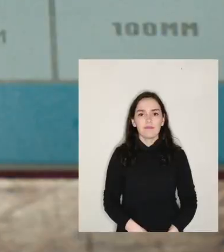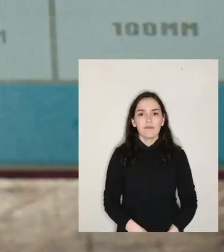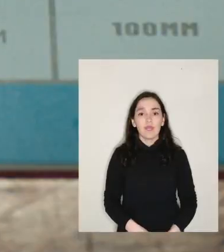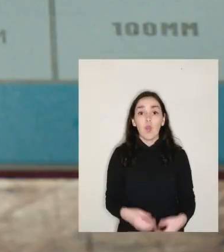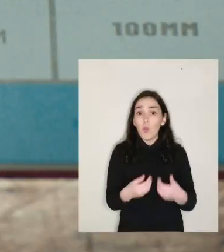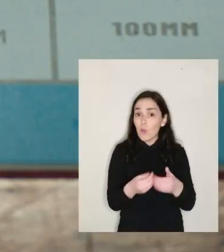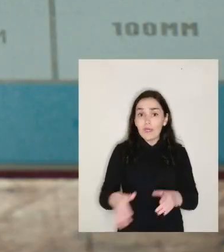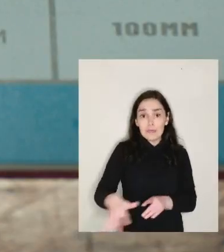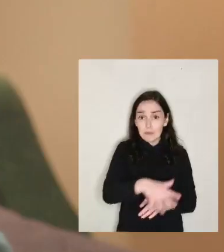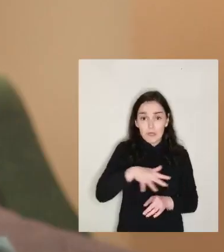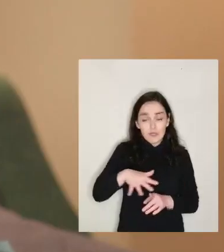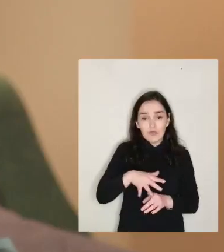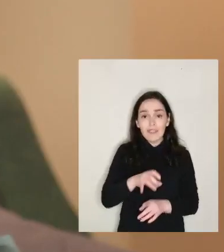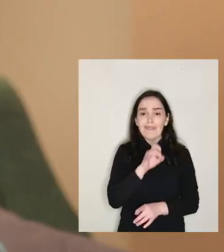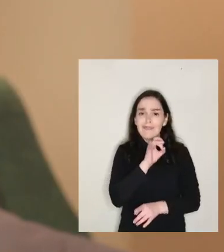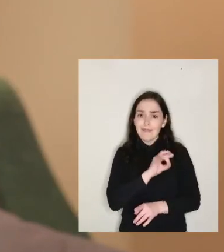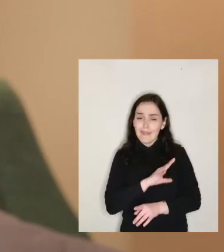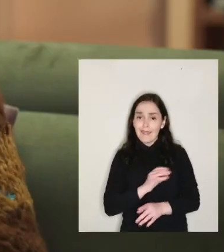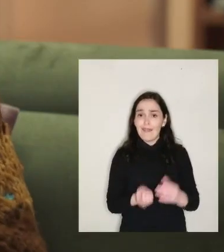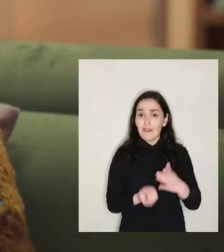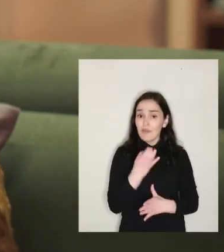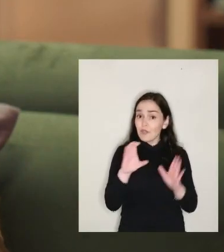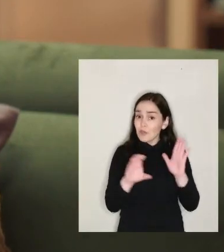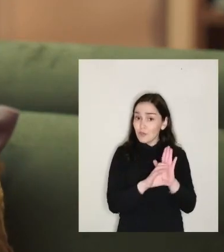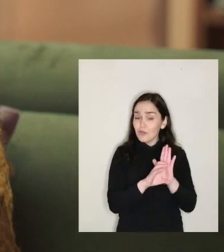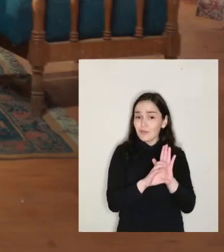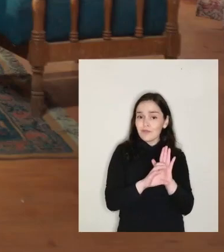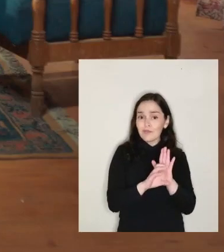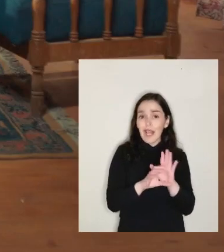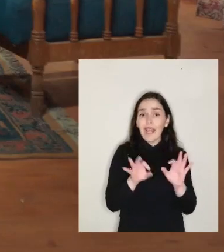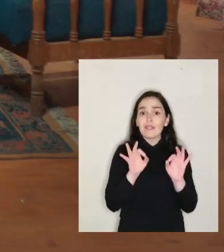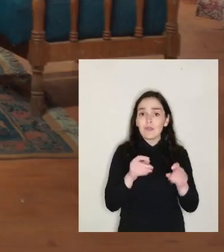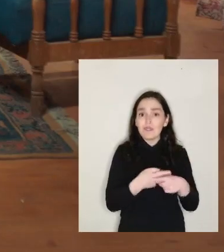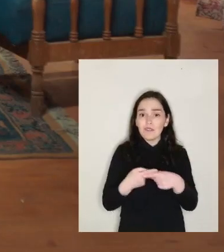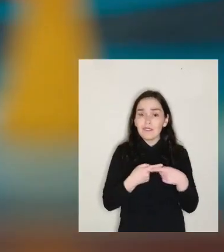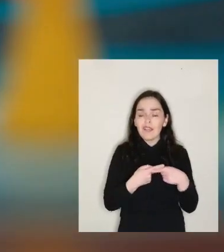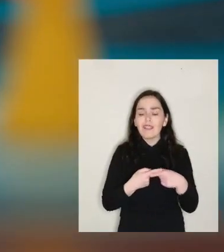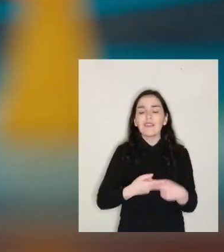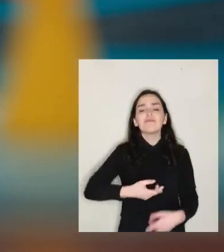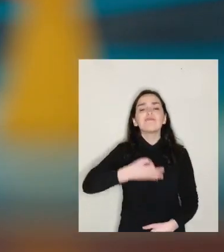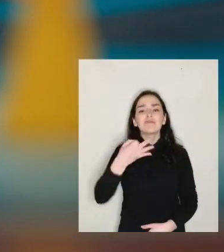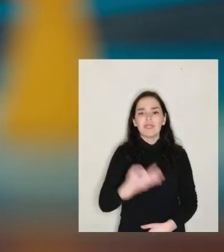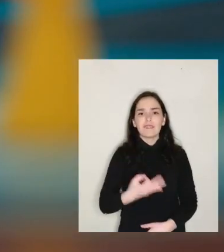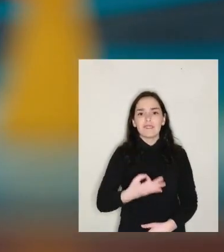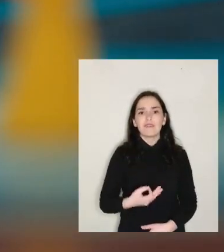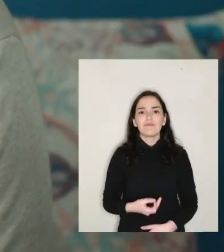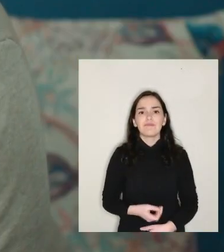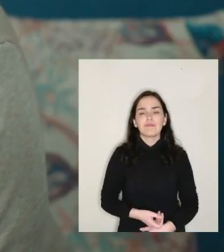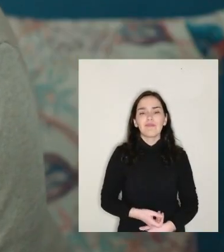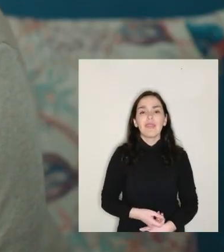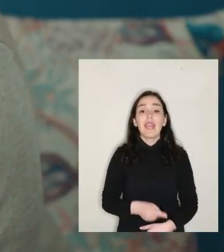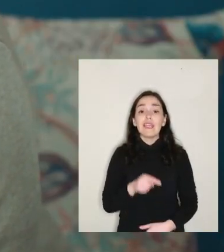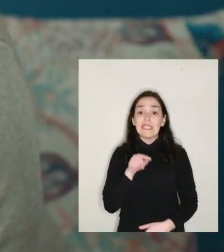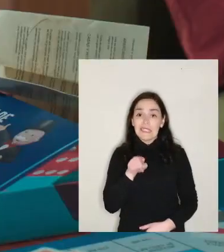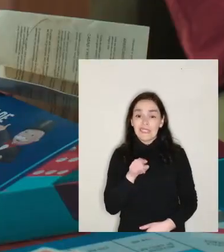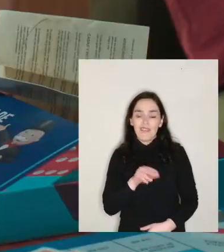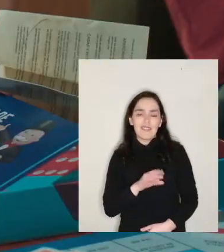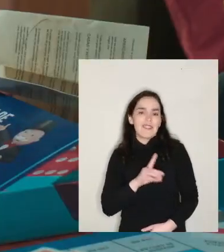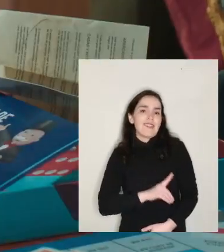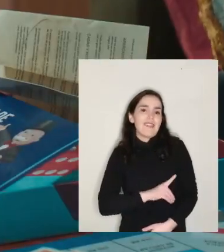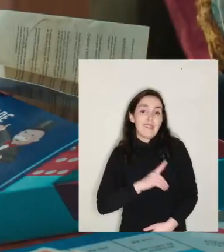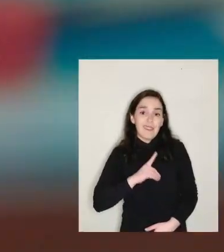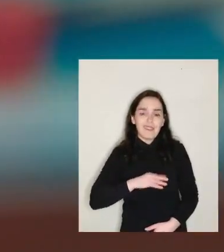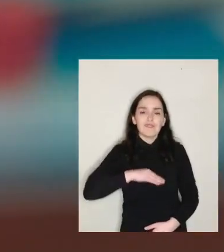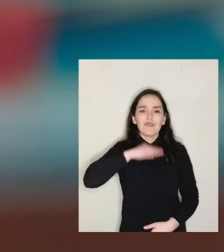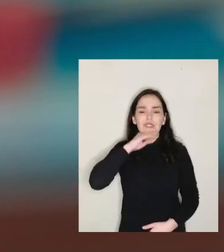Sea cual sea la situación, en el Chile de la nueva constitución, la seguridad social está garantizada y será digna y